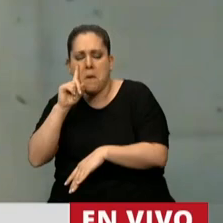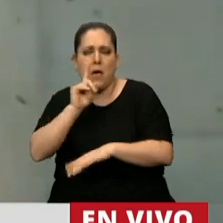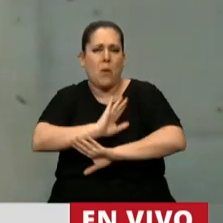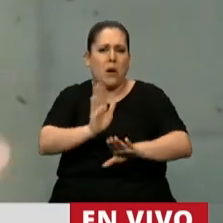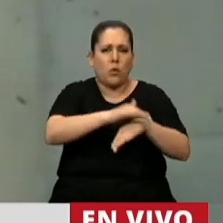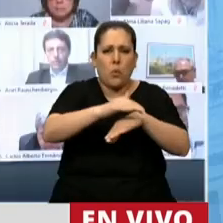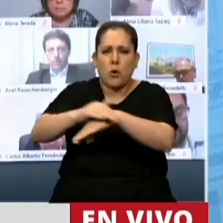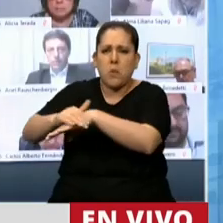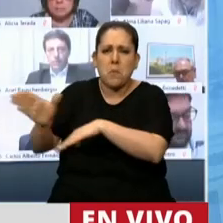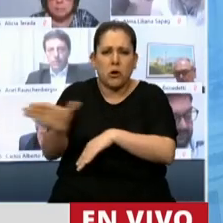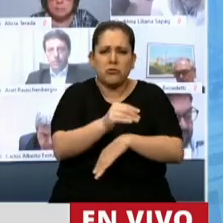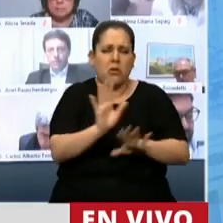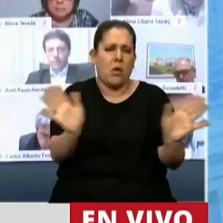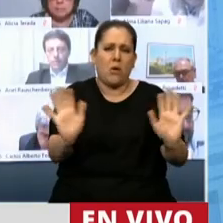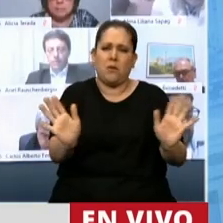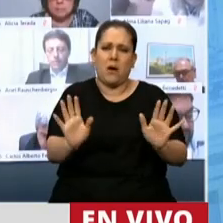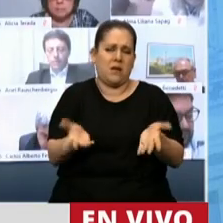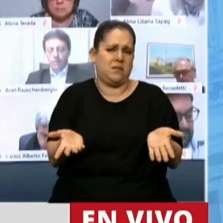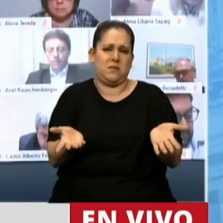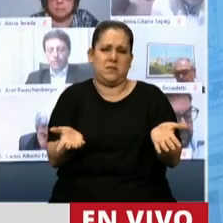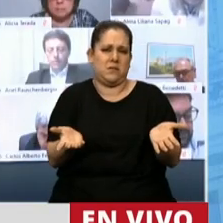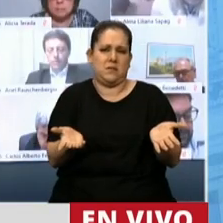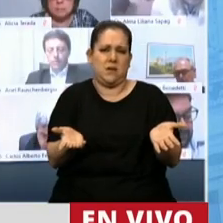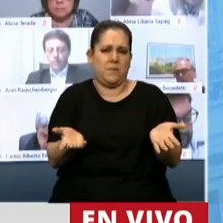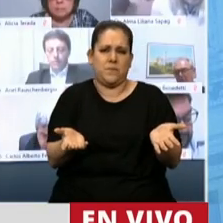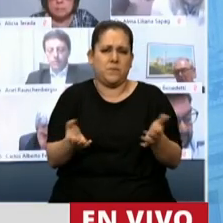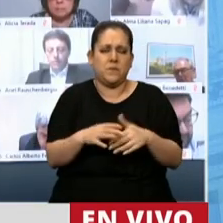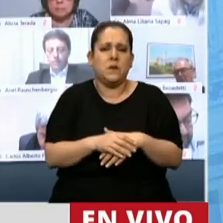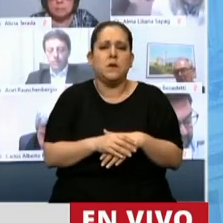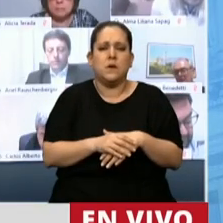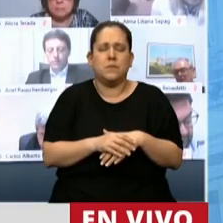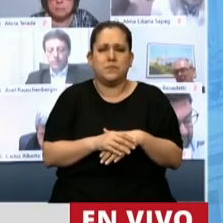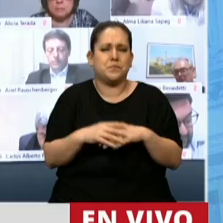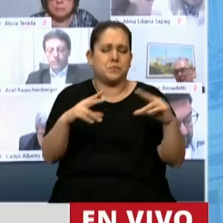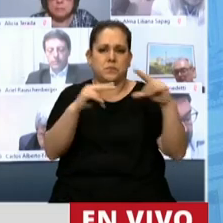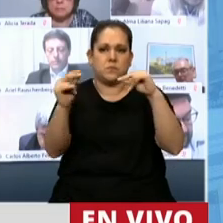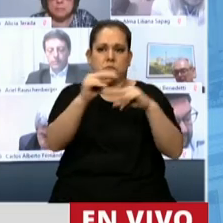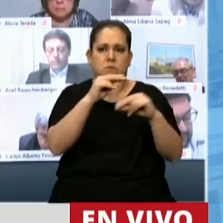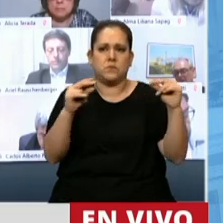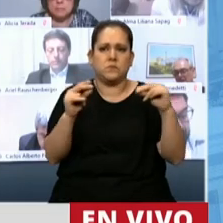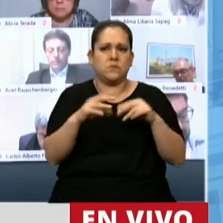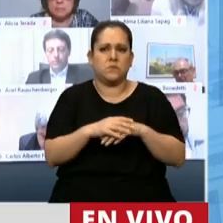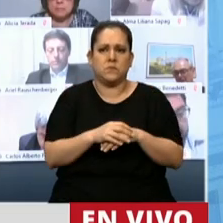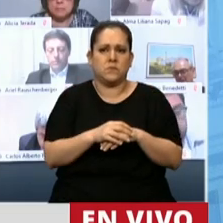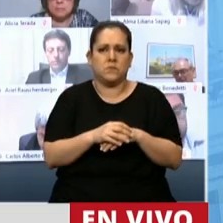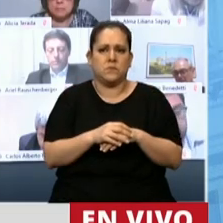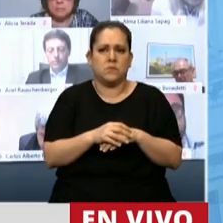para que haya inversión real en la Argentina. Y no como hoy ocurre, que las inversiones huyen a otros países.